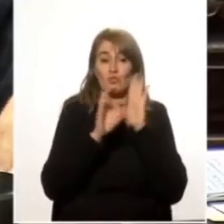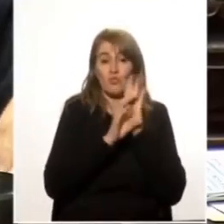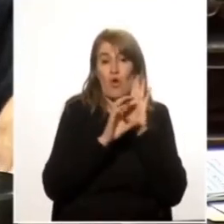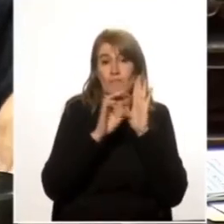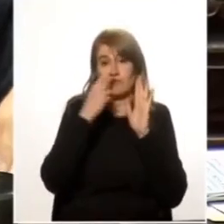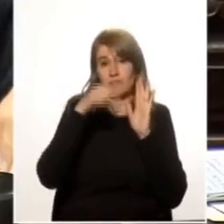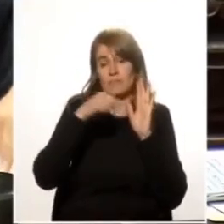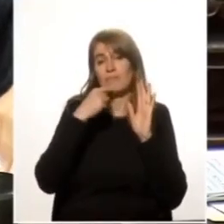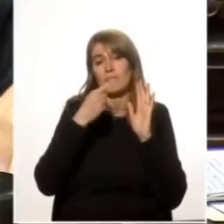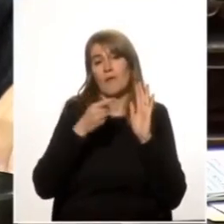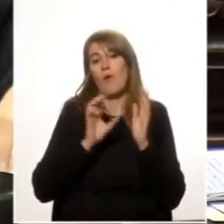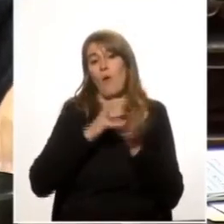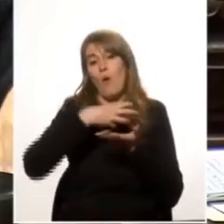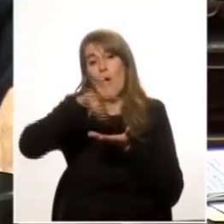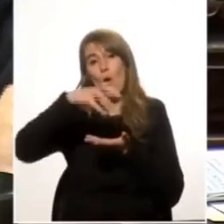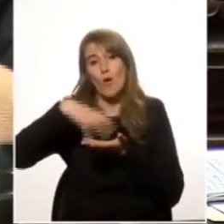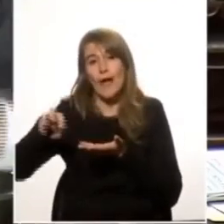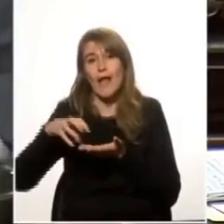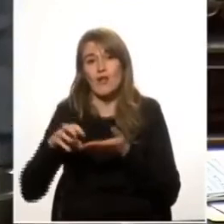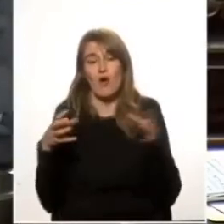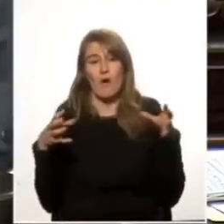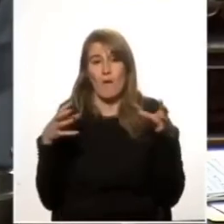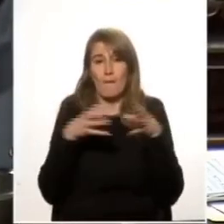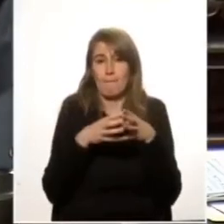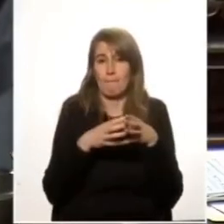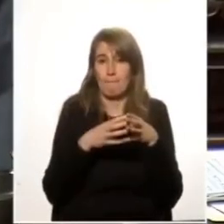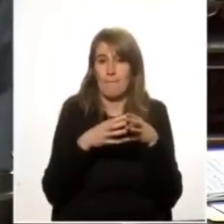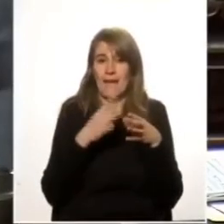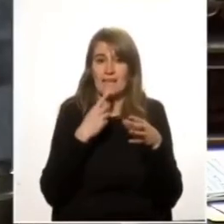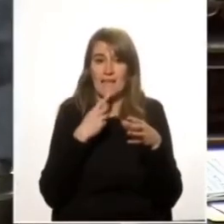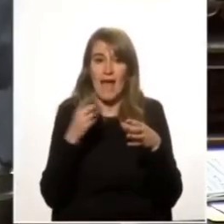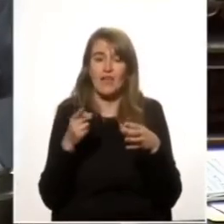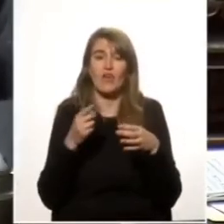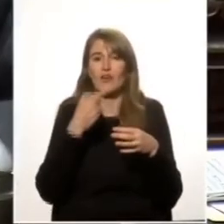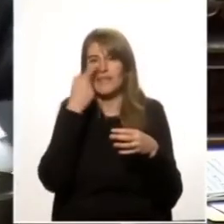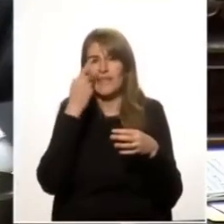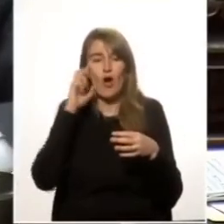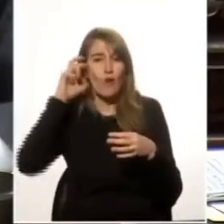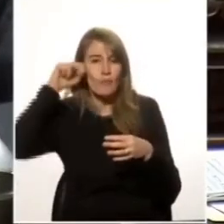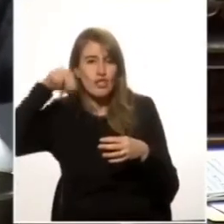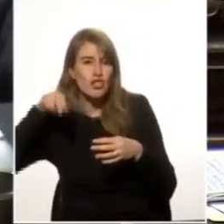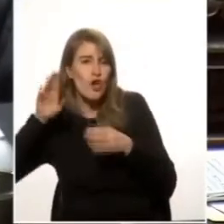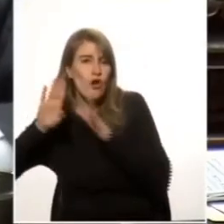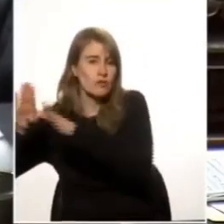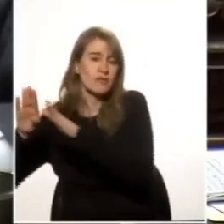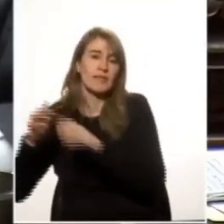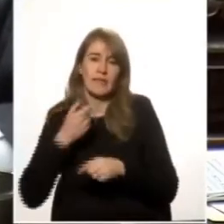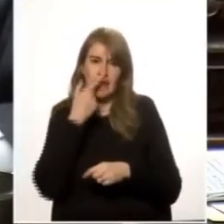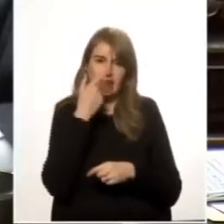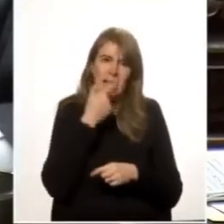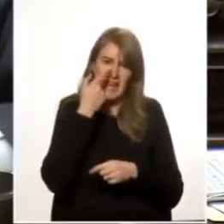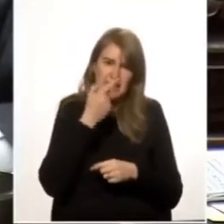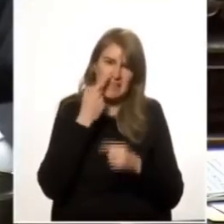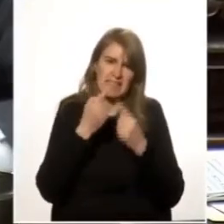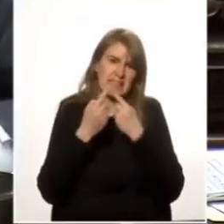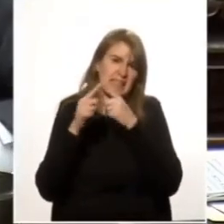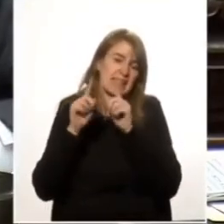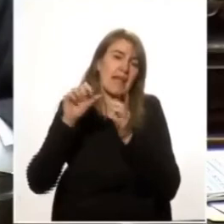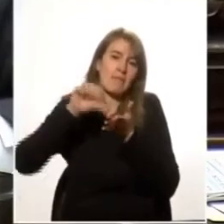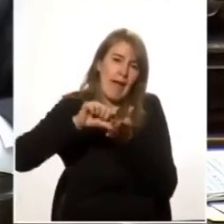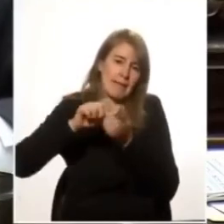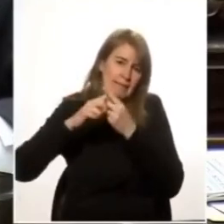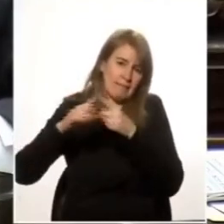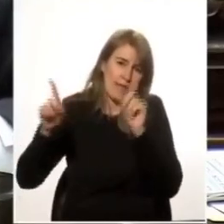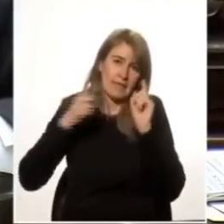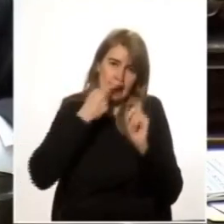en un órgano partidario haciendo valer su opinión por sobre los intereses del país y por